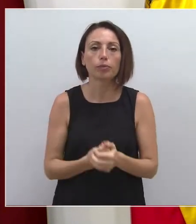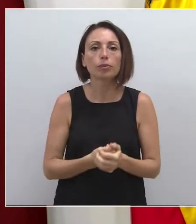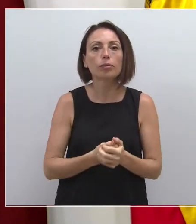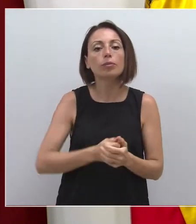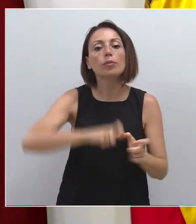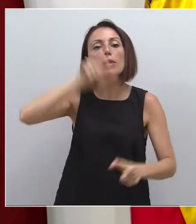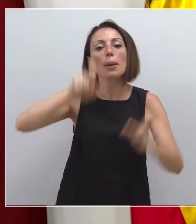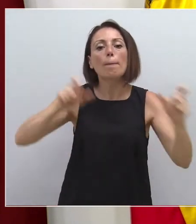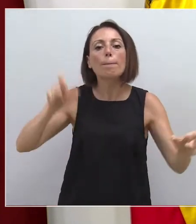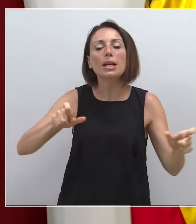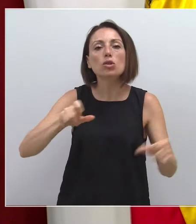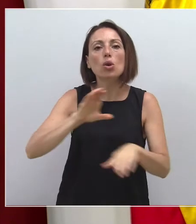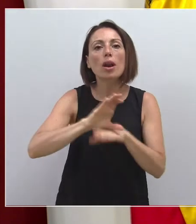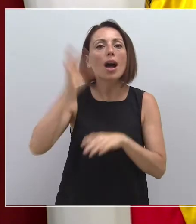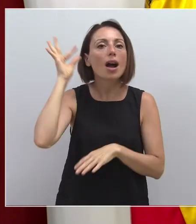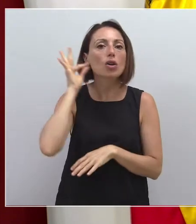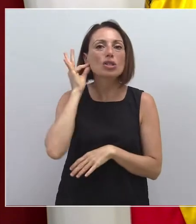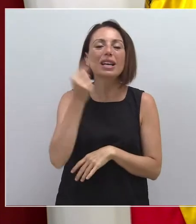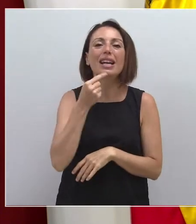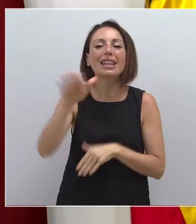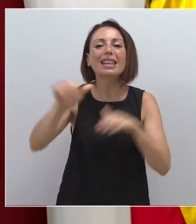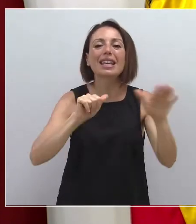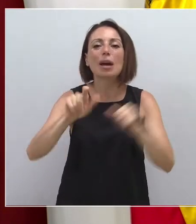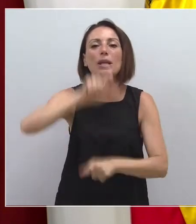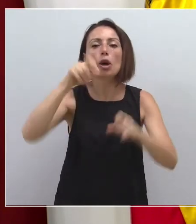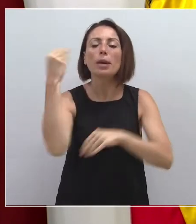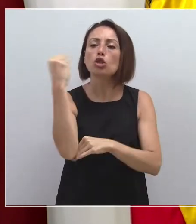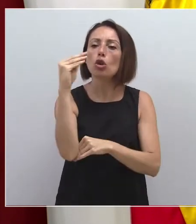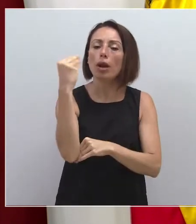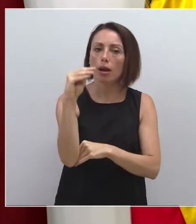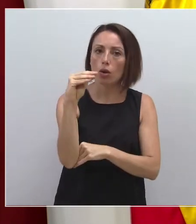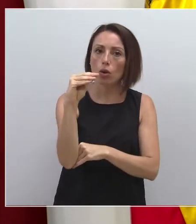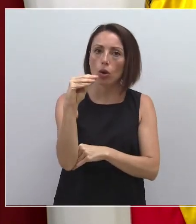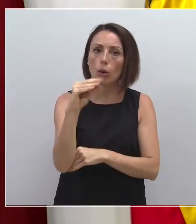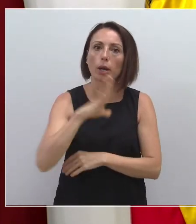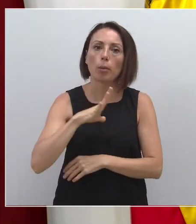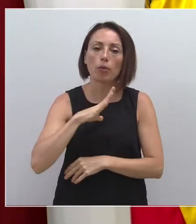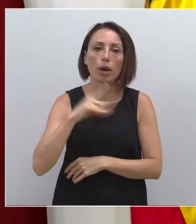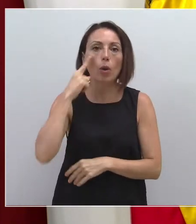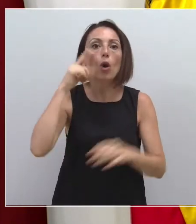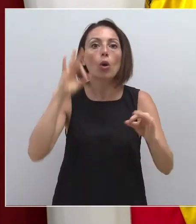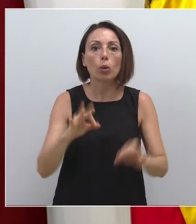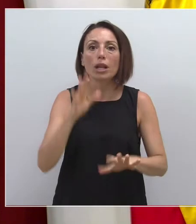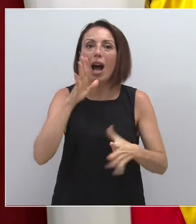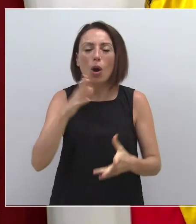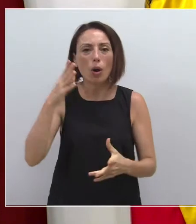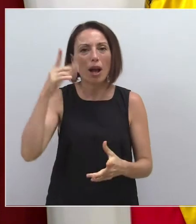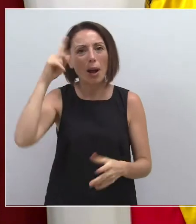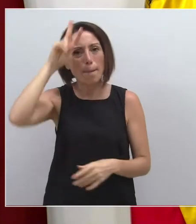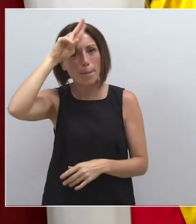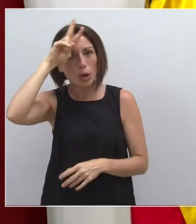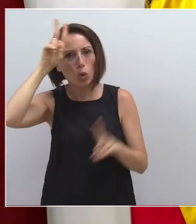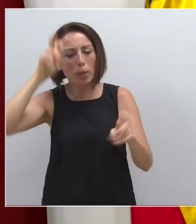gente joven. Imagino que les preocuparán los datos de hoy de esa gente joven ya en la UCI, ¿no? Es evidente. Es evidente y